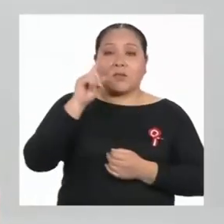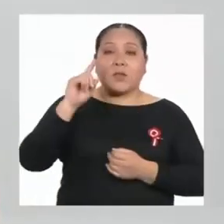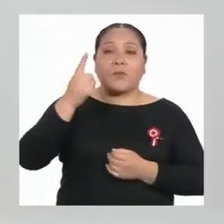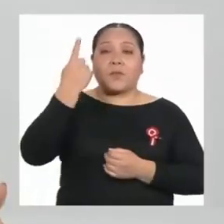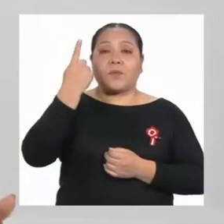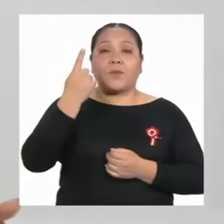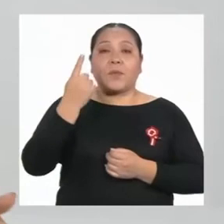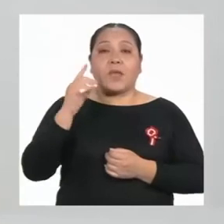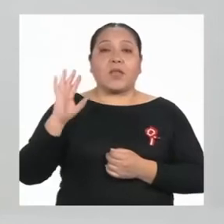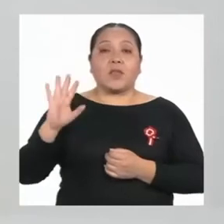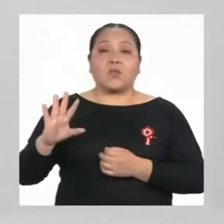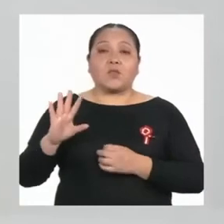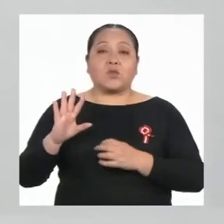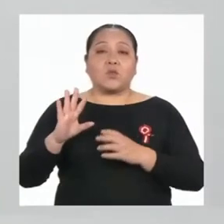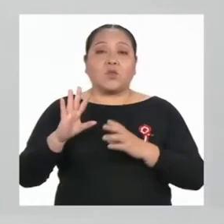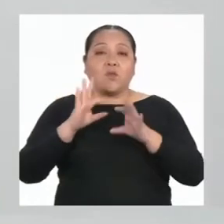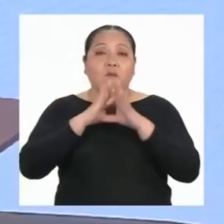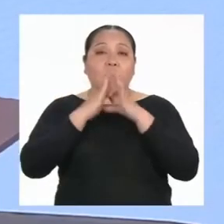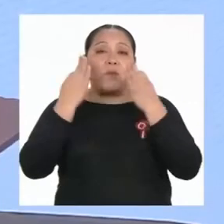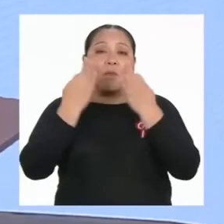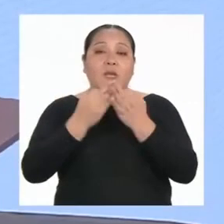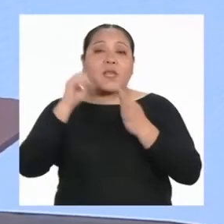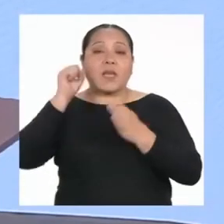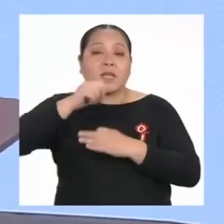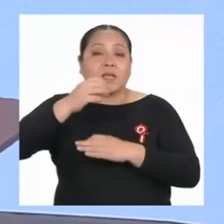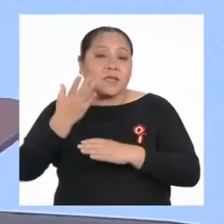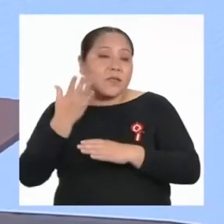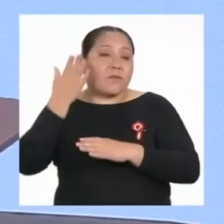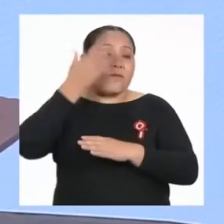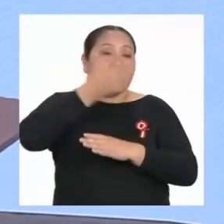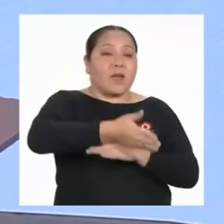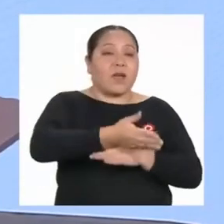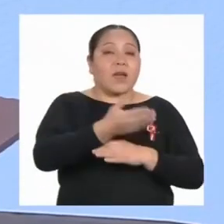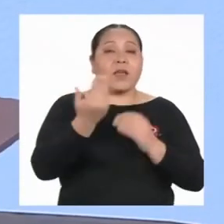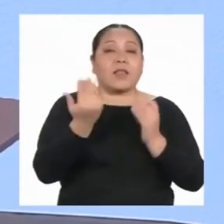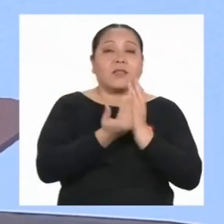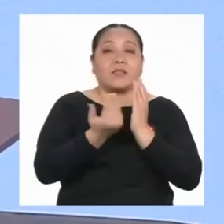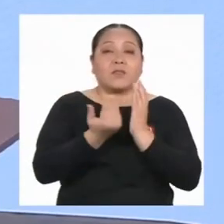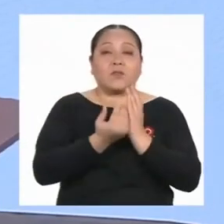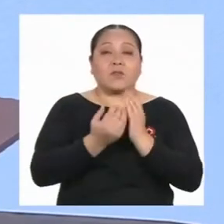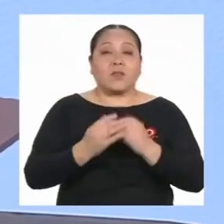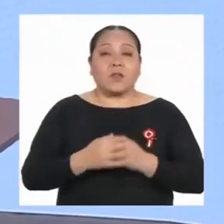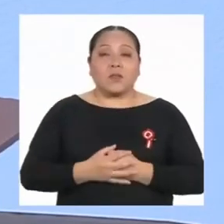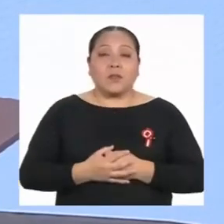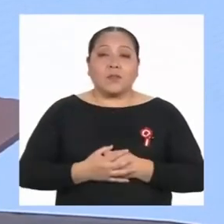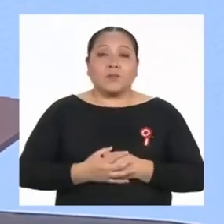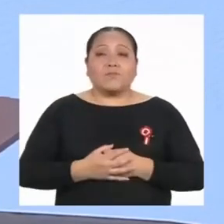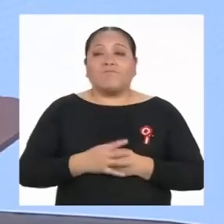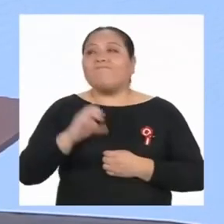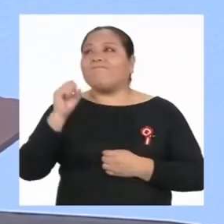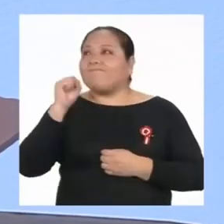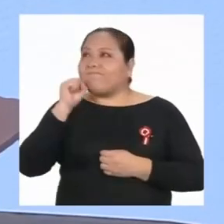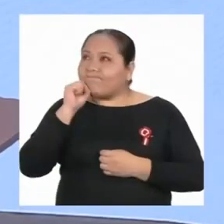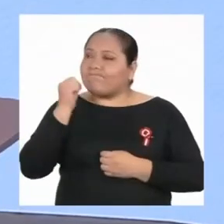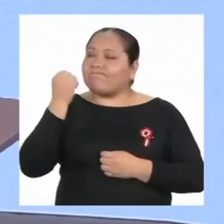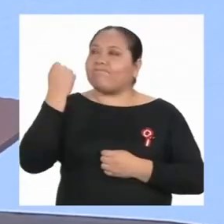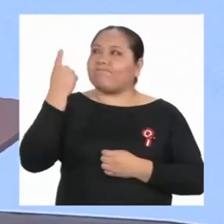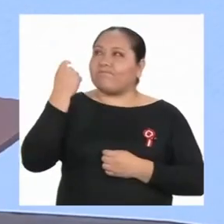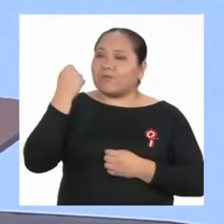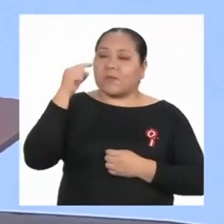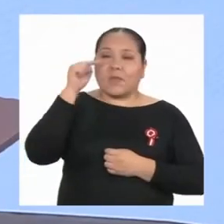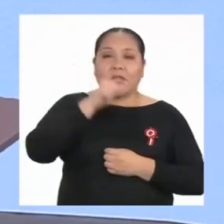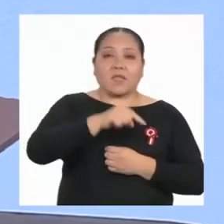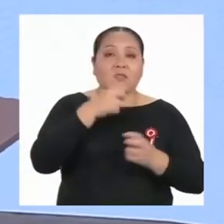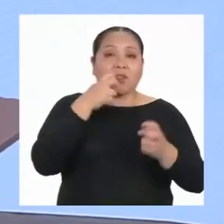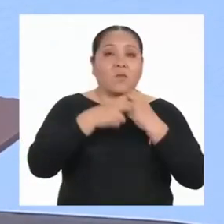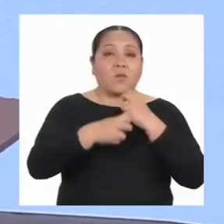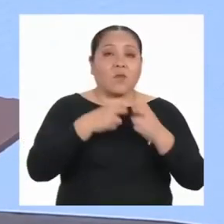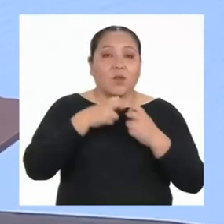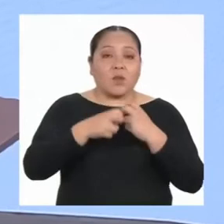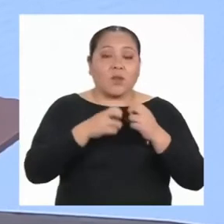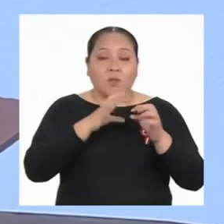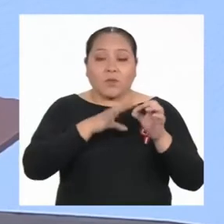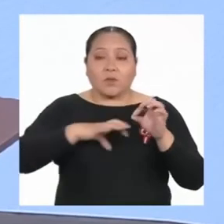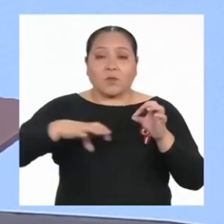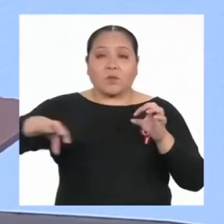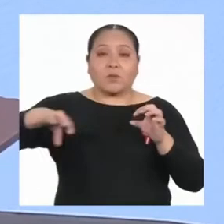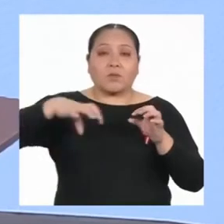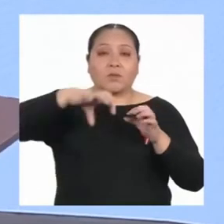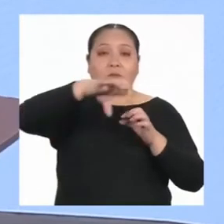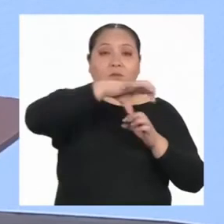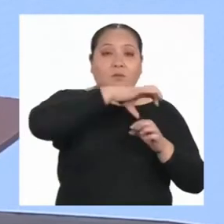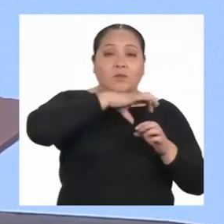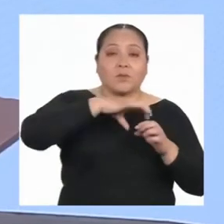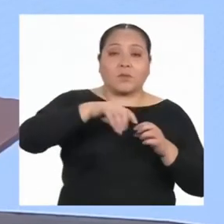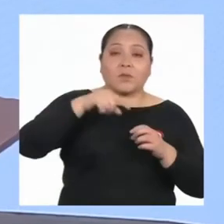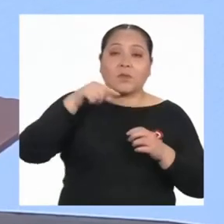familia en ir a la secundaria. Mmm, entiendo. Entonces, estos problemas pueden derivar en cierto